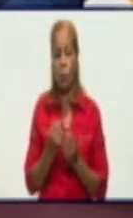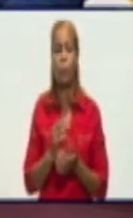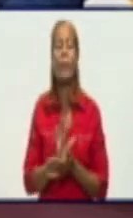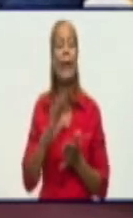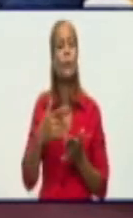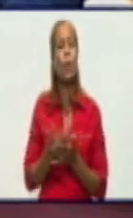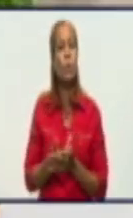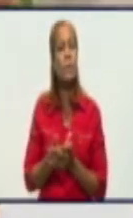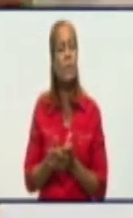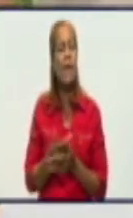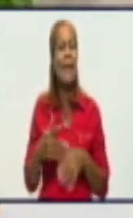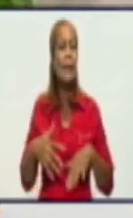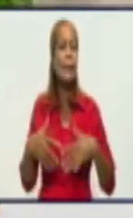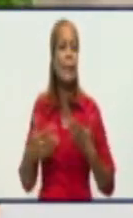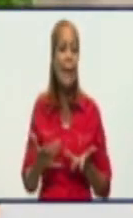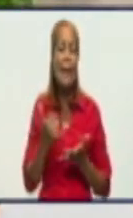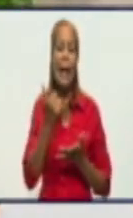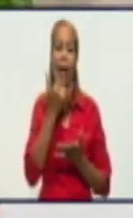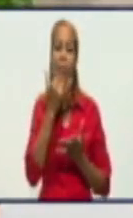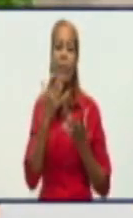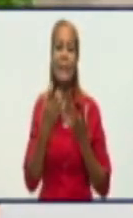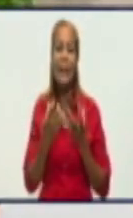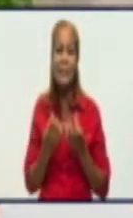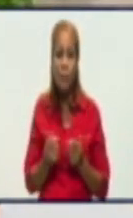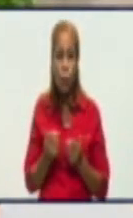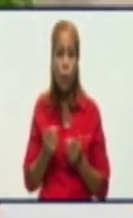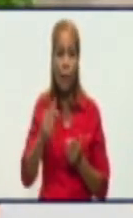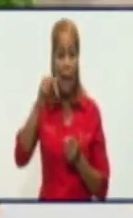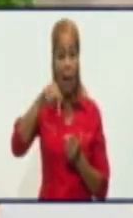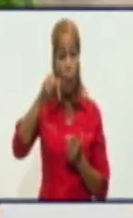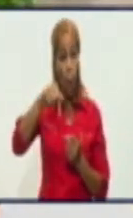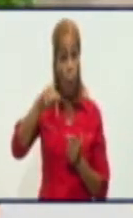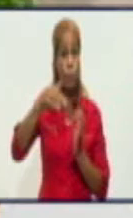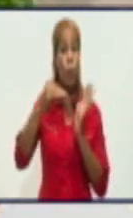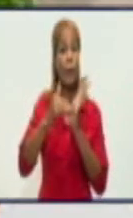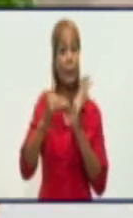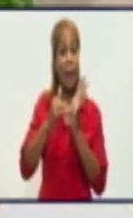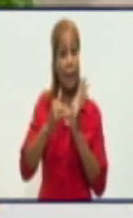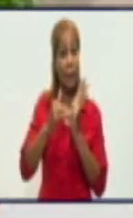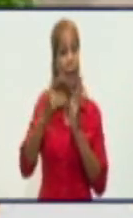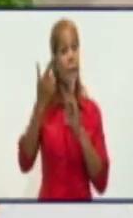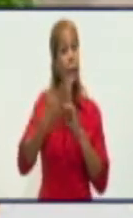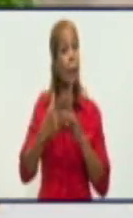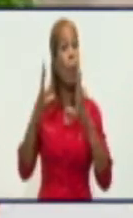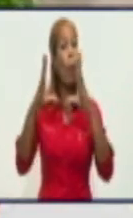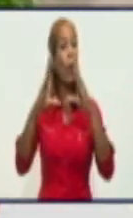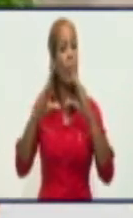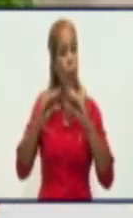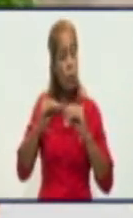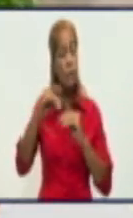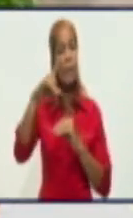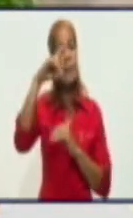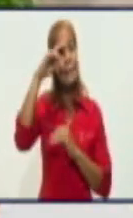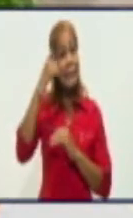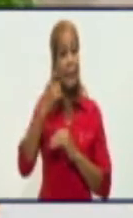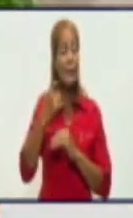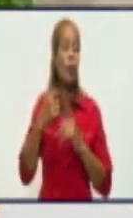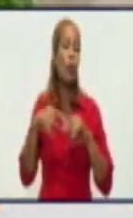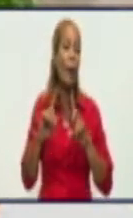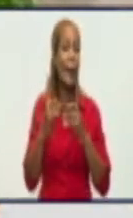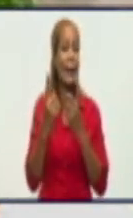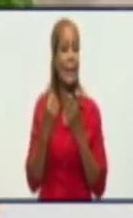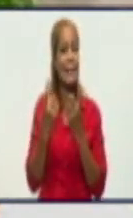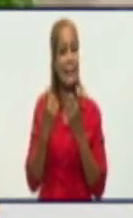afectaría en el transcurso de la tarde y la noche, de ser necesario? ¿Cuáles serían los bloques que está previsto se